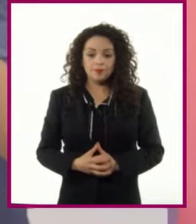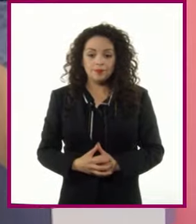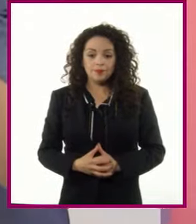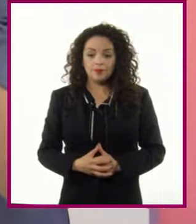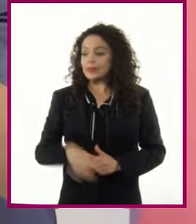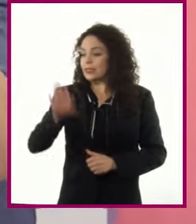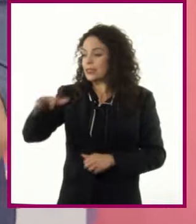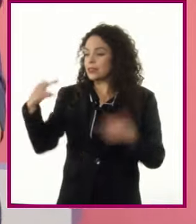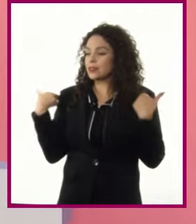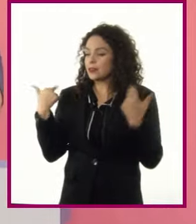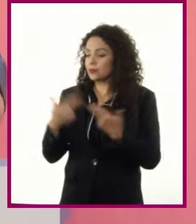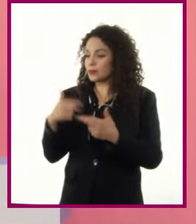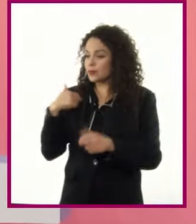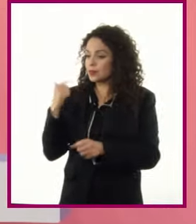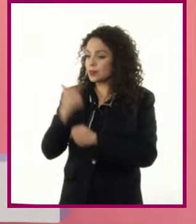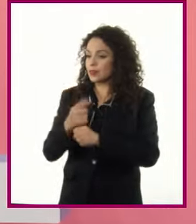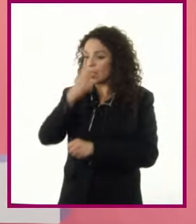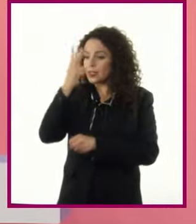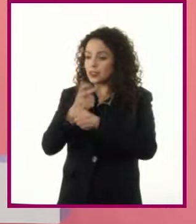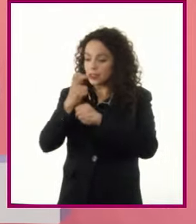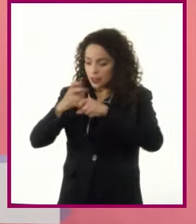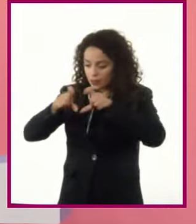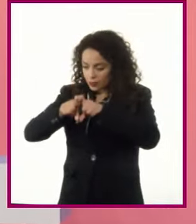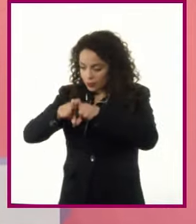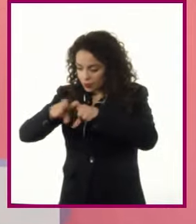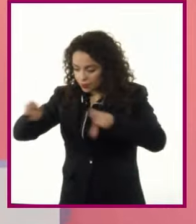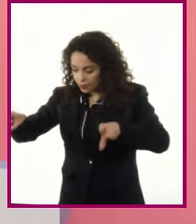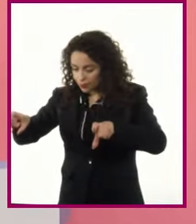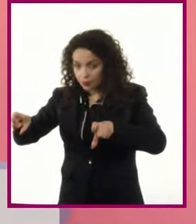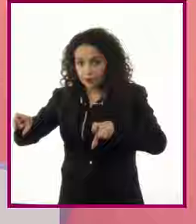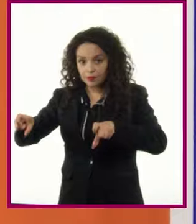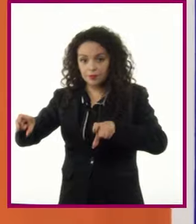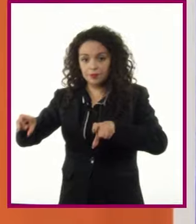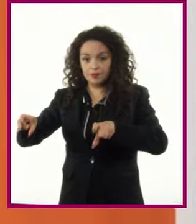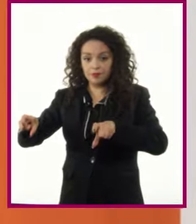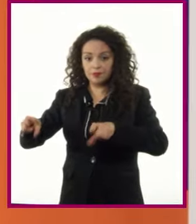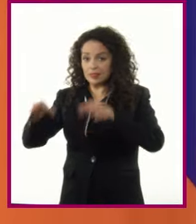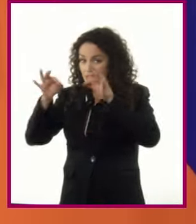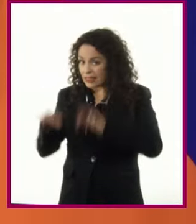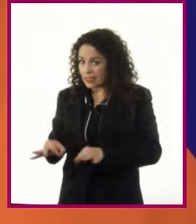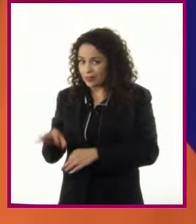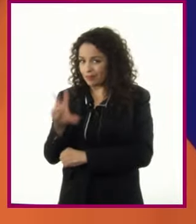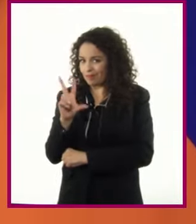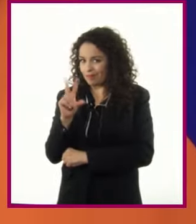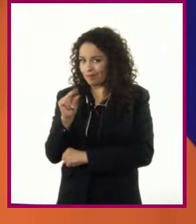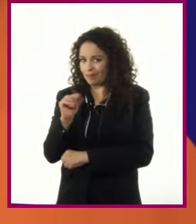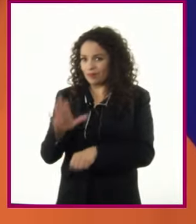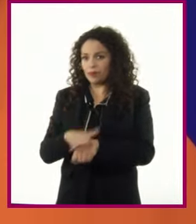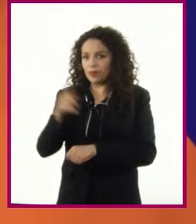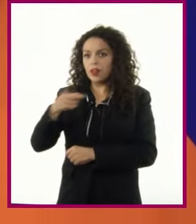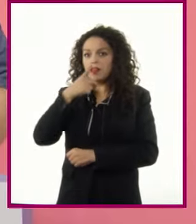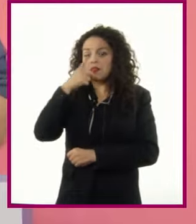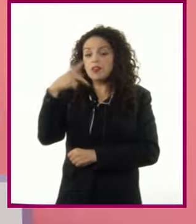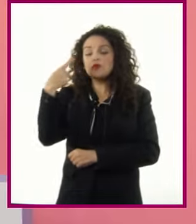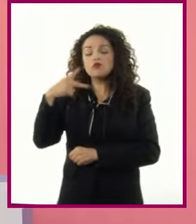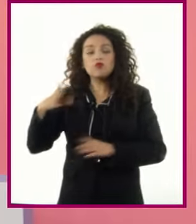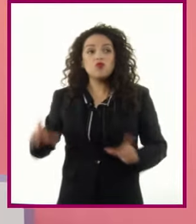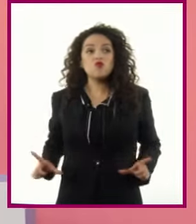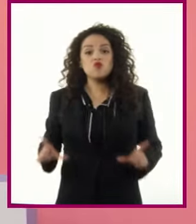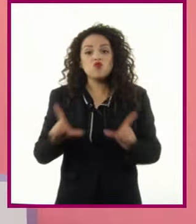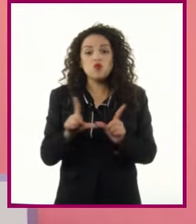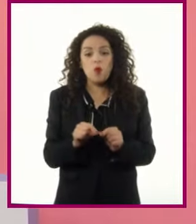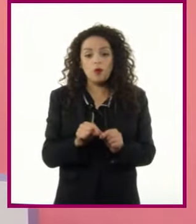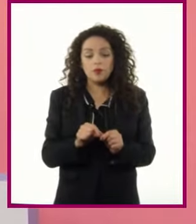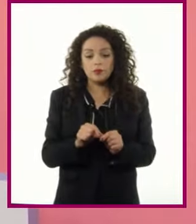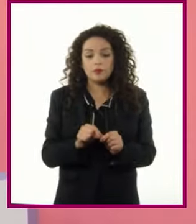noto que el segundo párrafo del escrito de mi hermana No es correcto Pues está hablando de sus conclusiones Y de lo